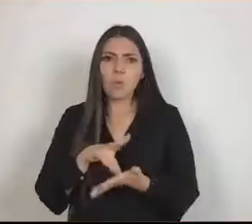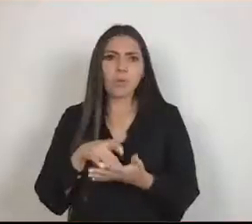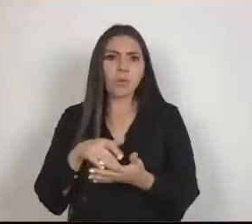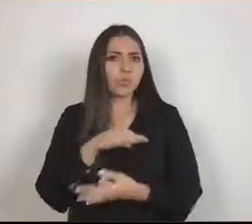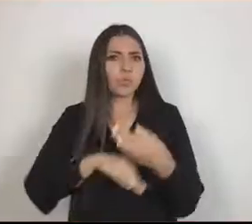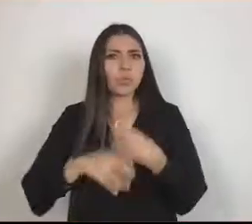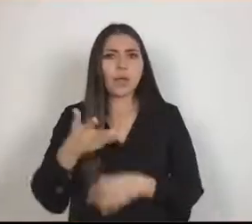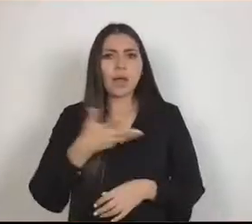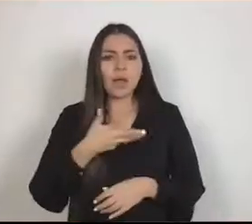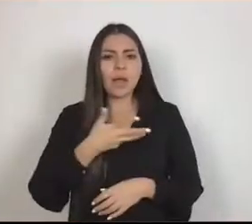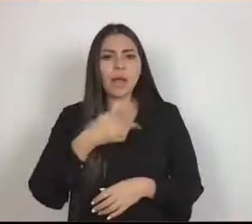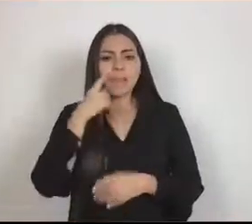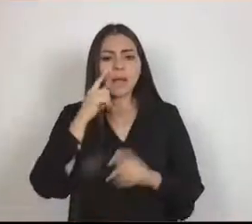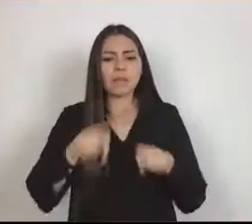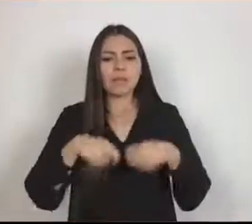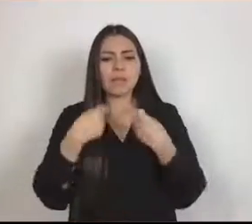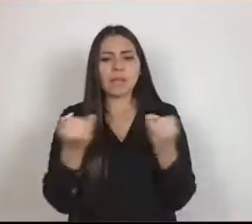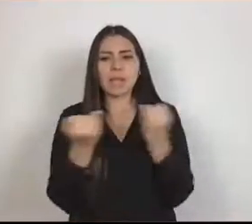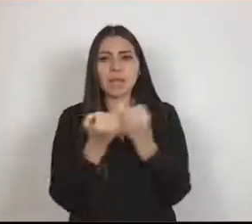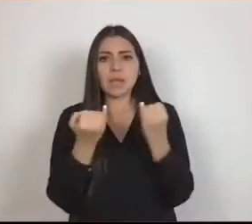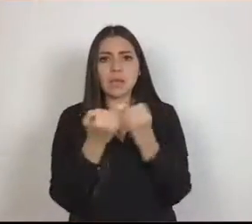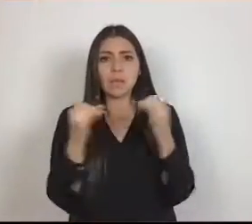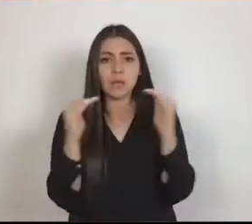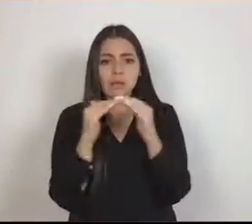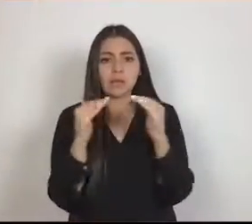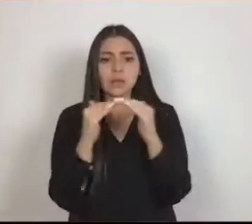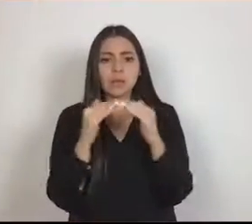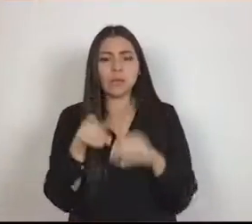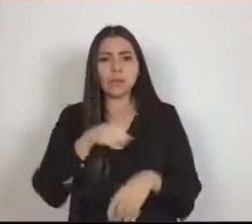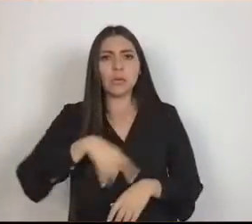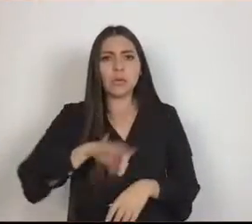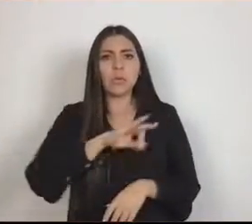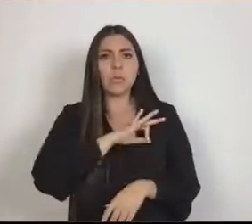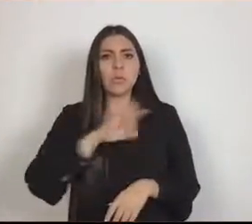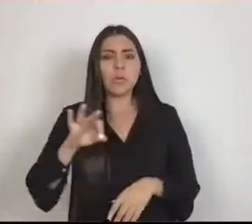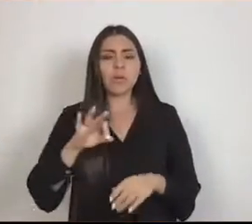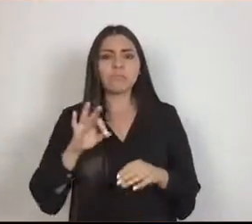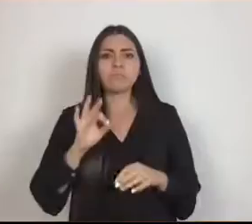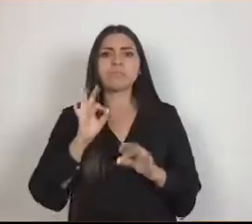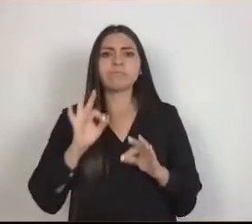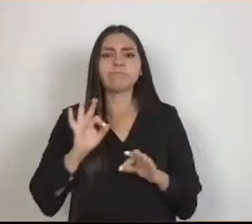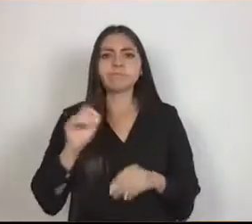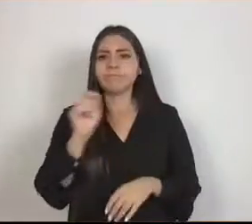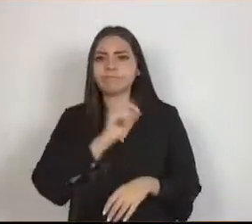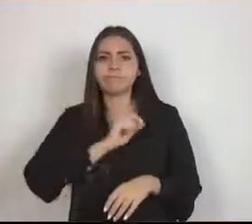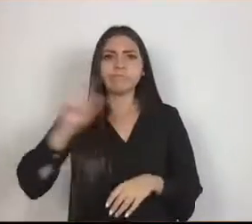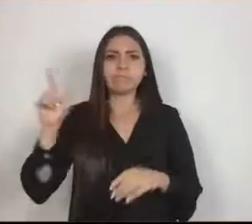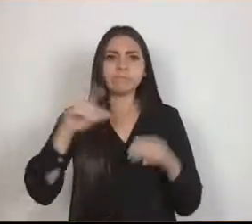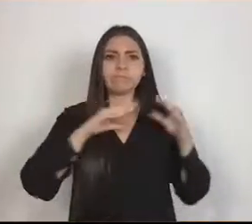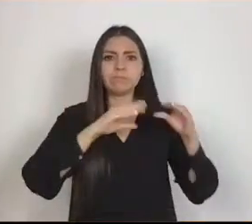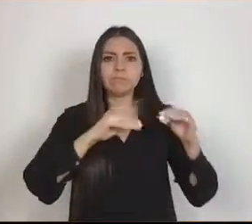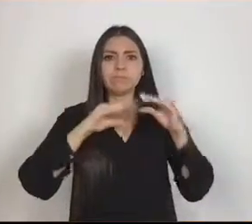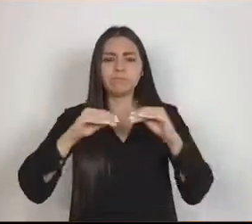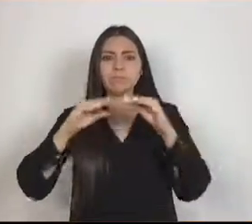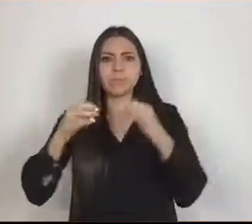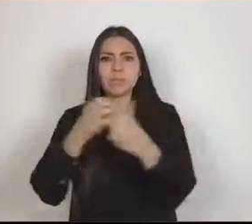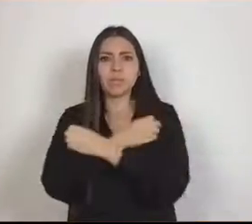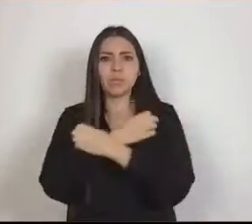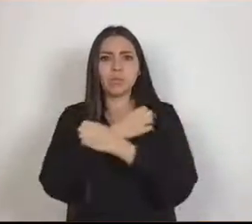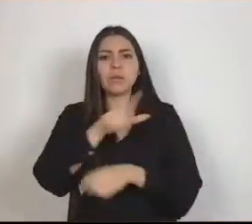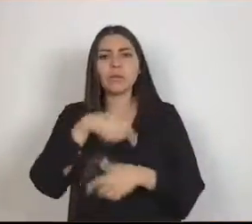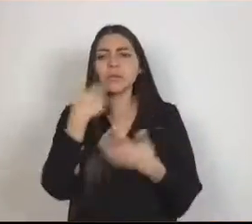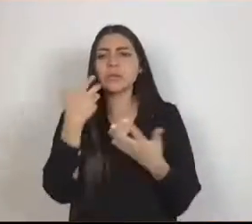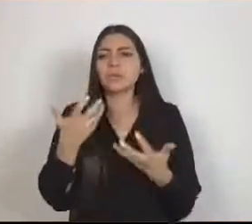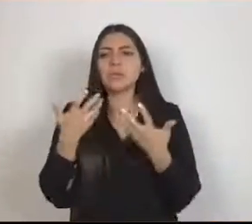condiciones de igualdad y equidad, logren la excelencia educativa que tanto anhelamos y necesitamos